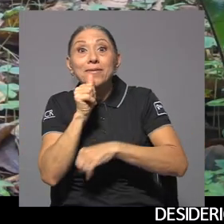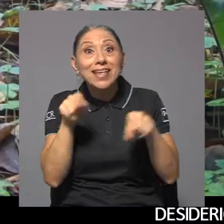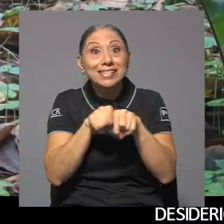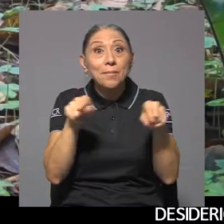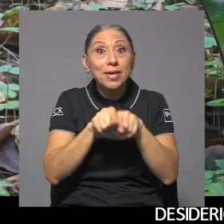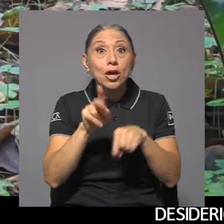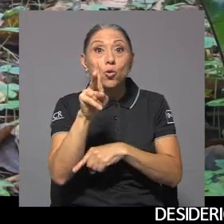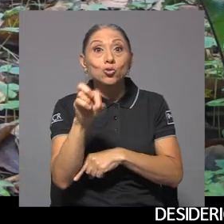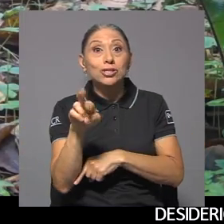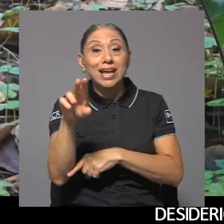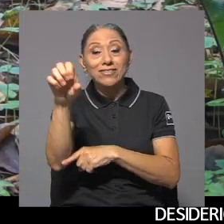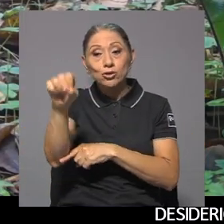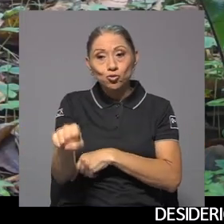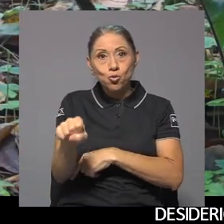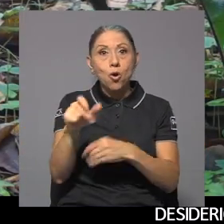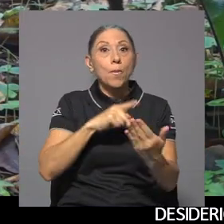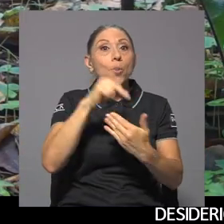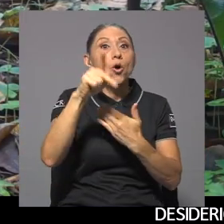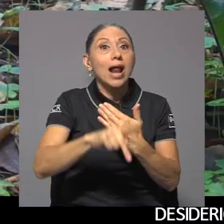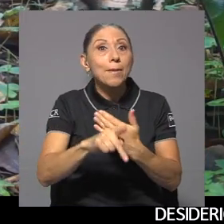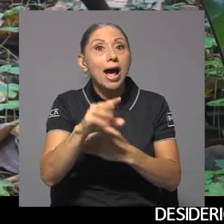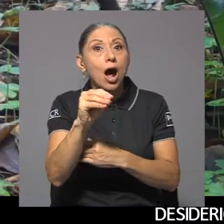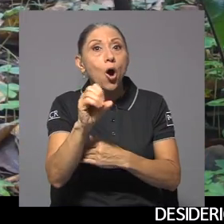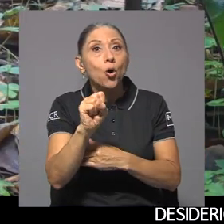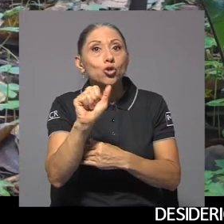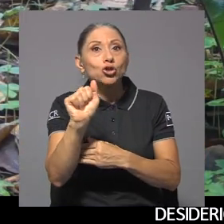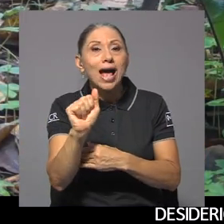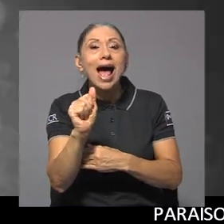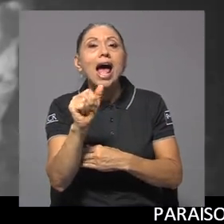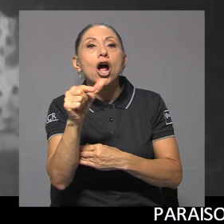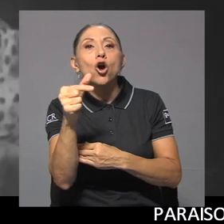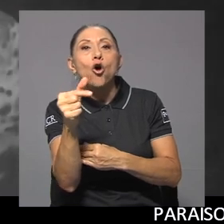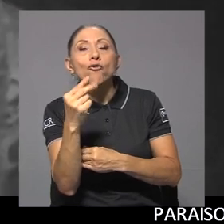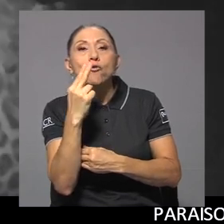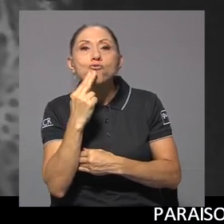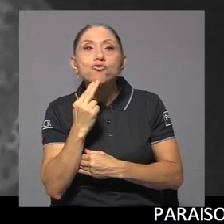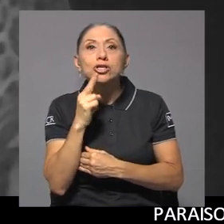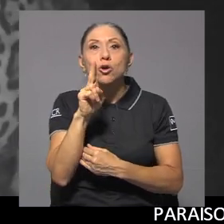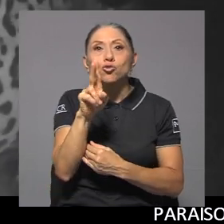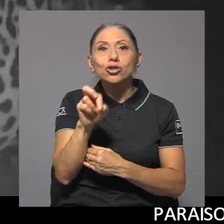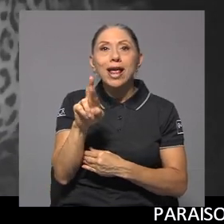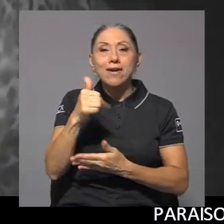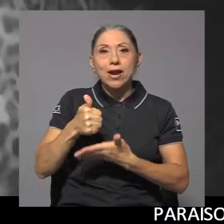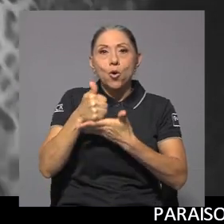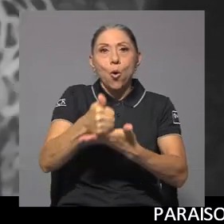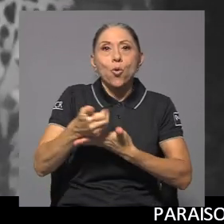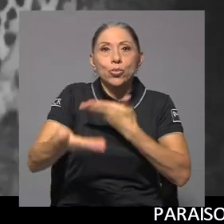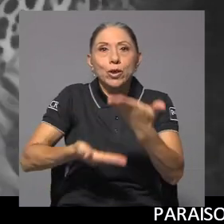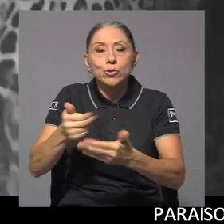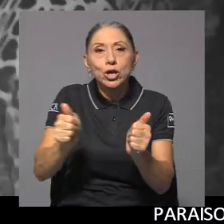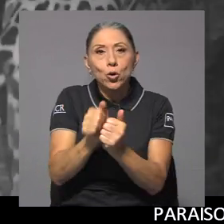y el programa institucional Osa Golfo Dulce de la UCR contribuyeron con el estudio.